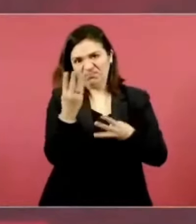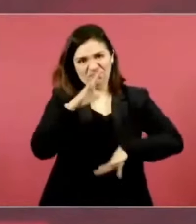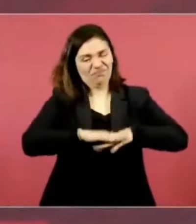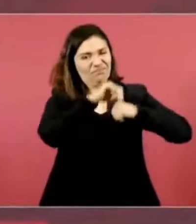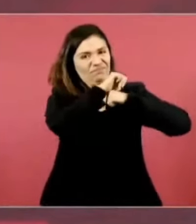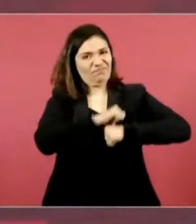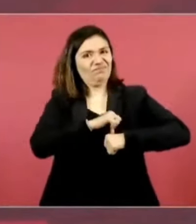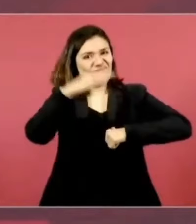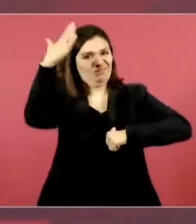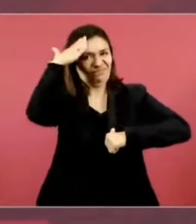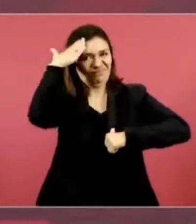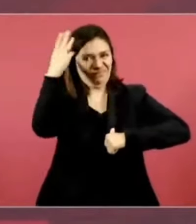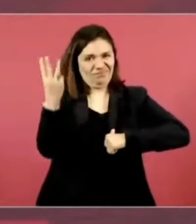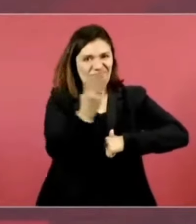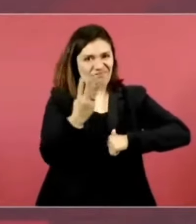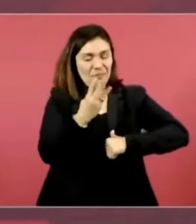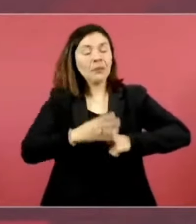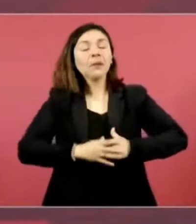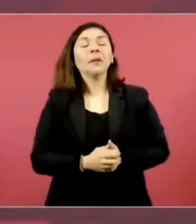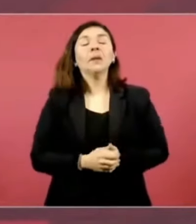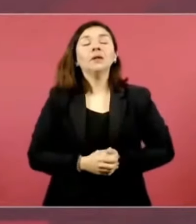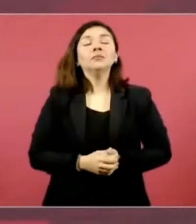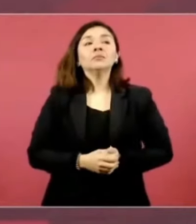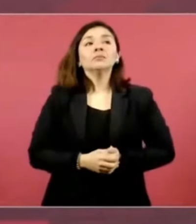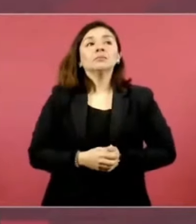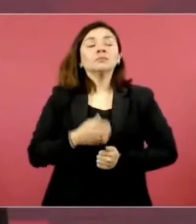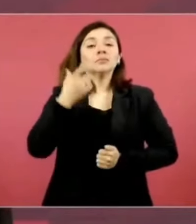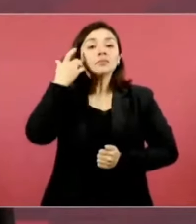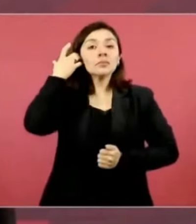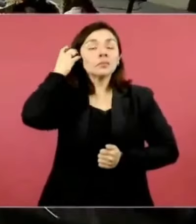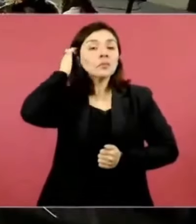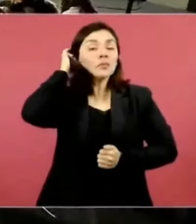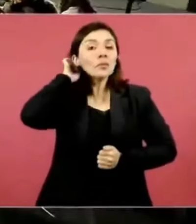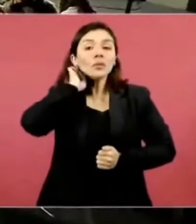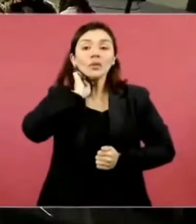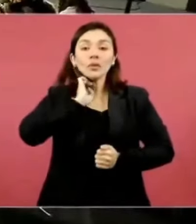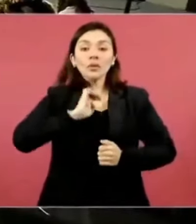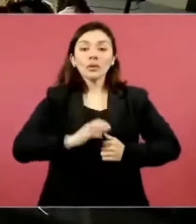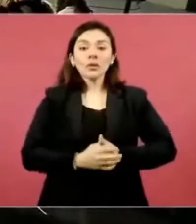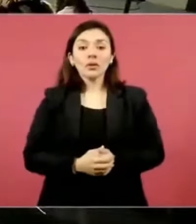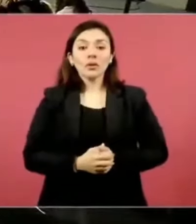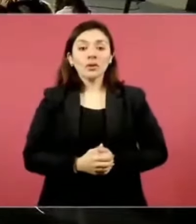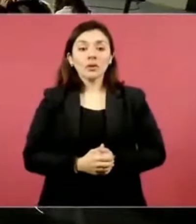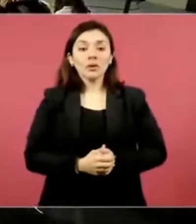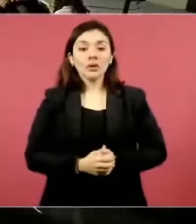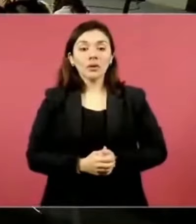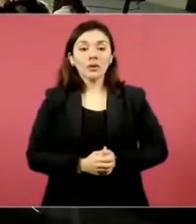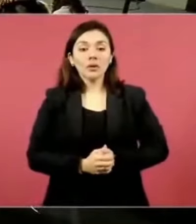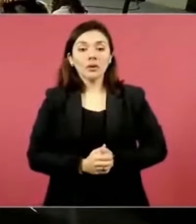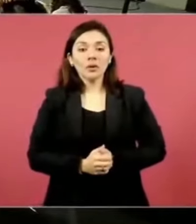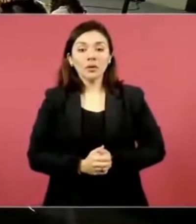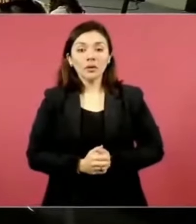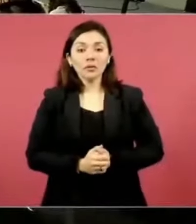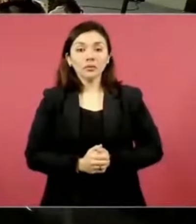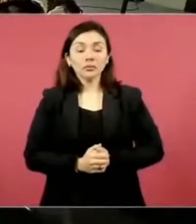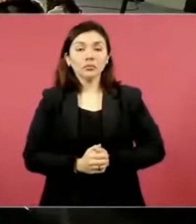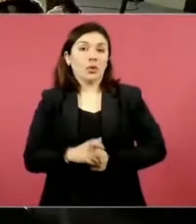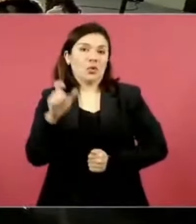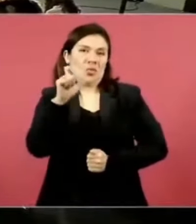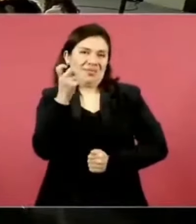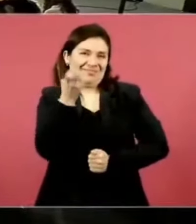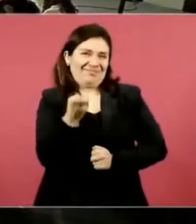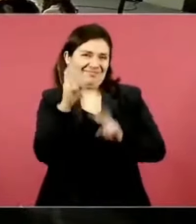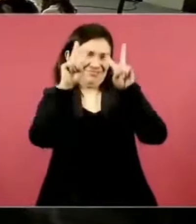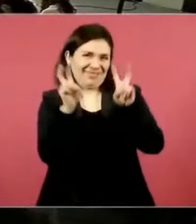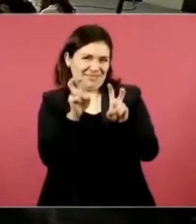importantes en estos casos y en otros